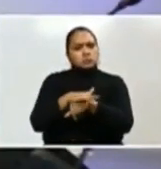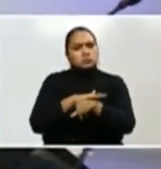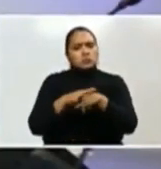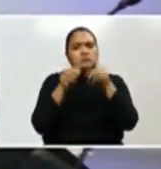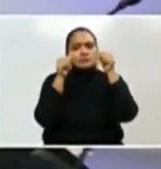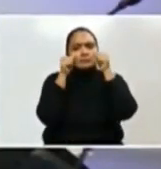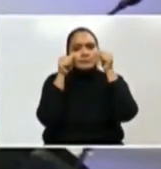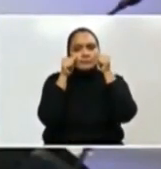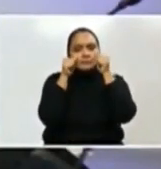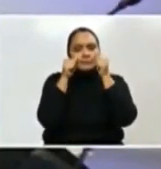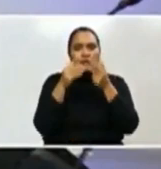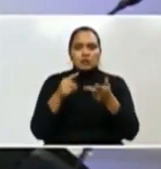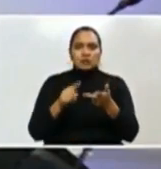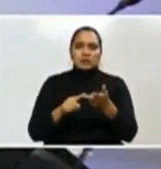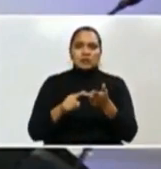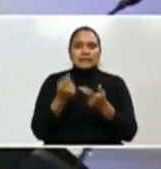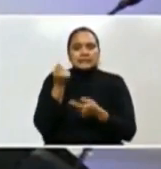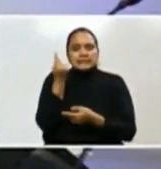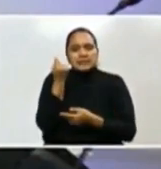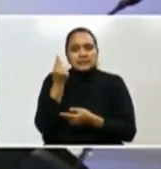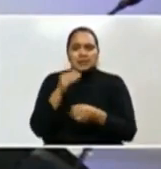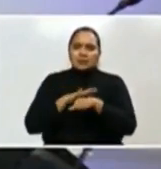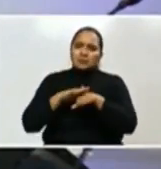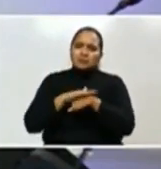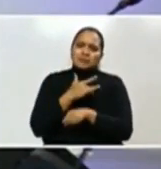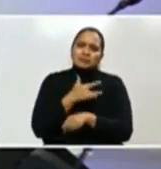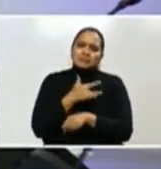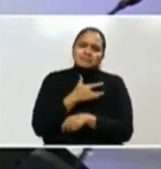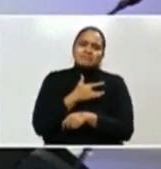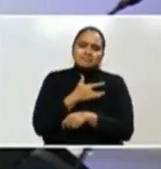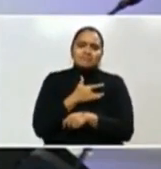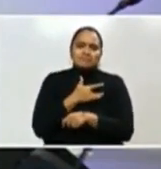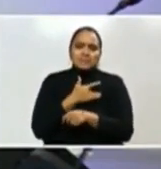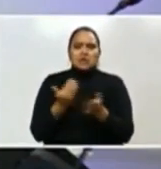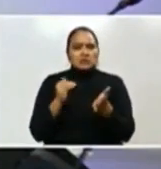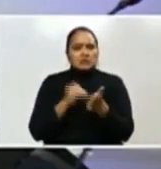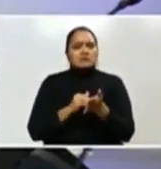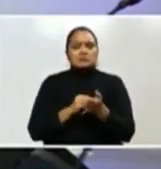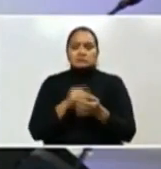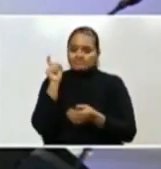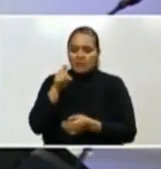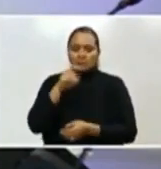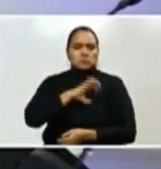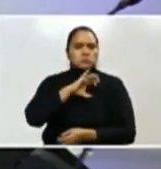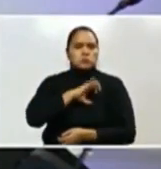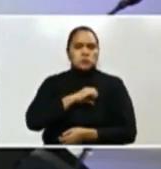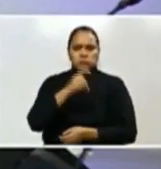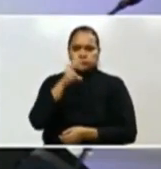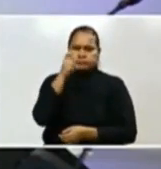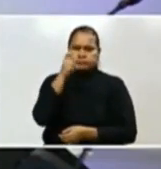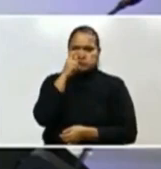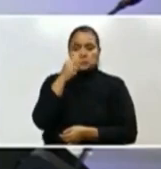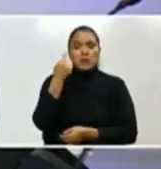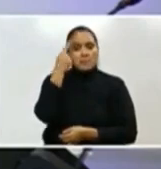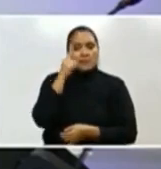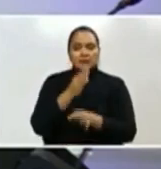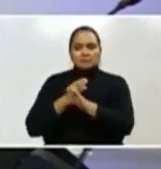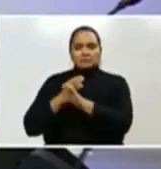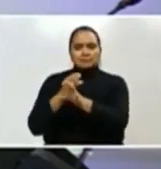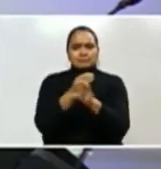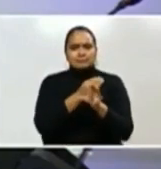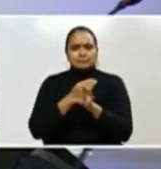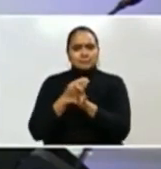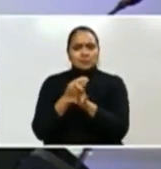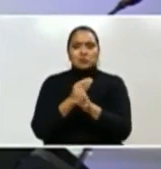es nuestro deber si es necesario, repito, hacer uso de la fuerza para proteger